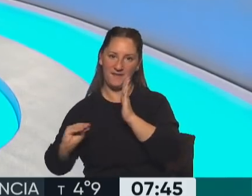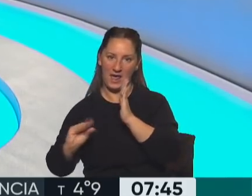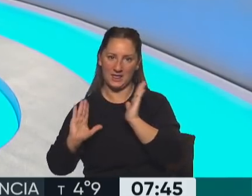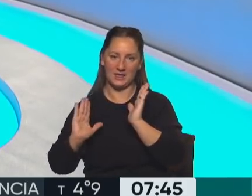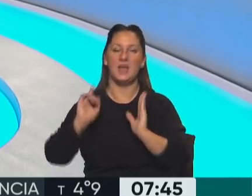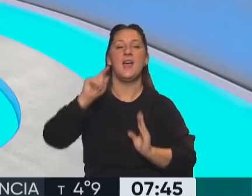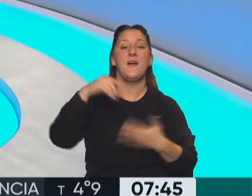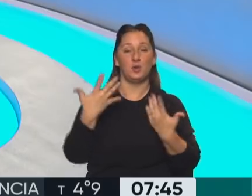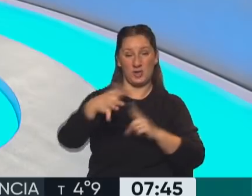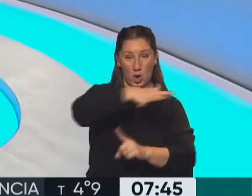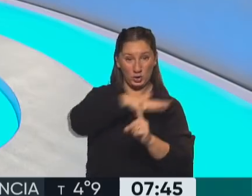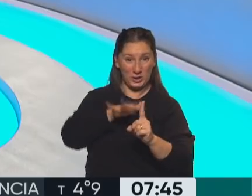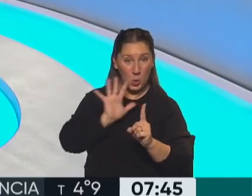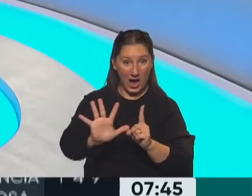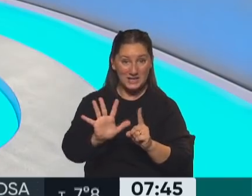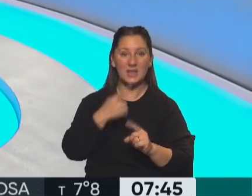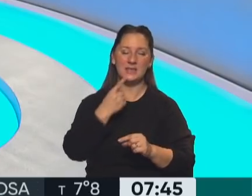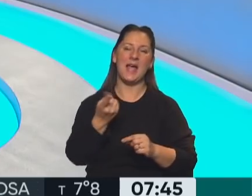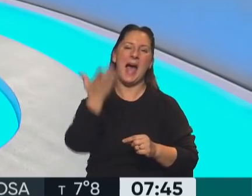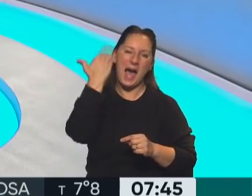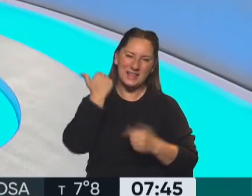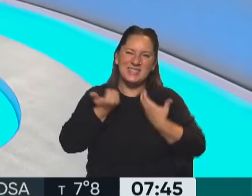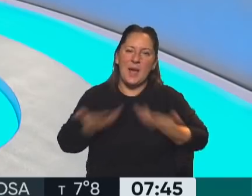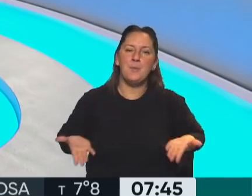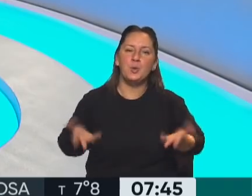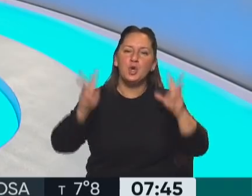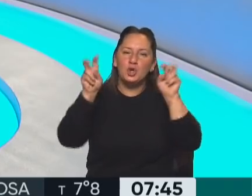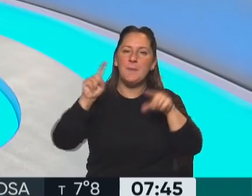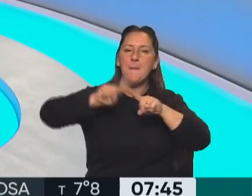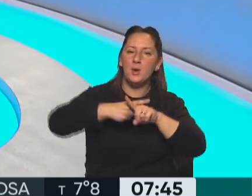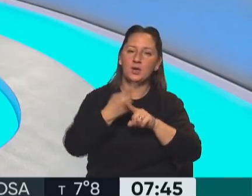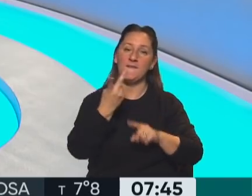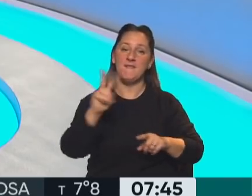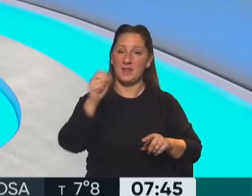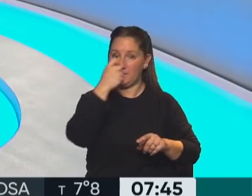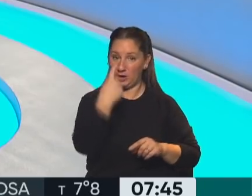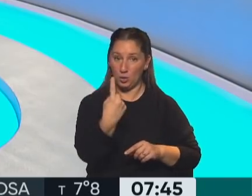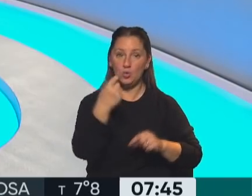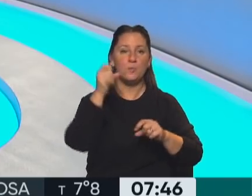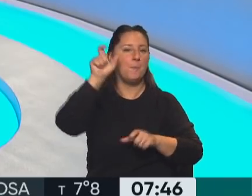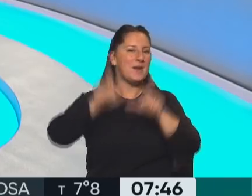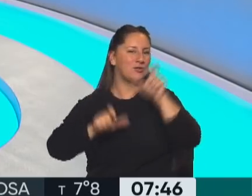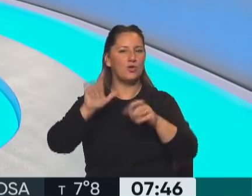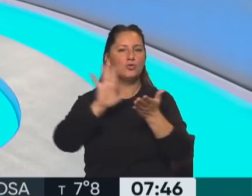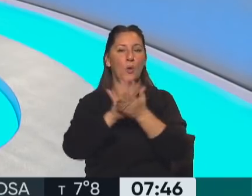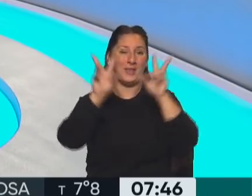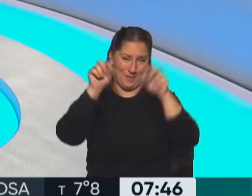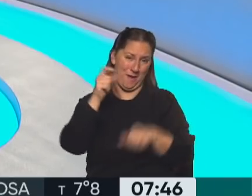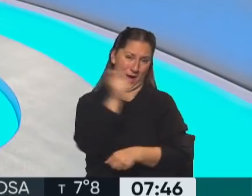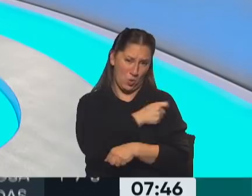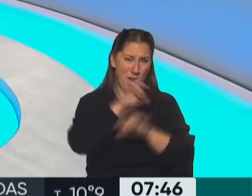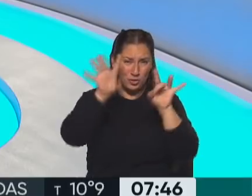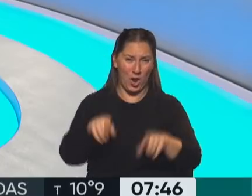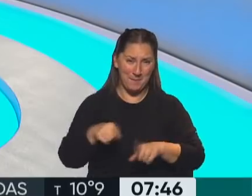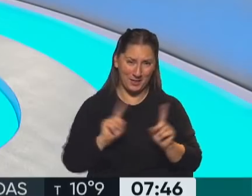este contexto hay que decir que por un lado hubo un uso político en el año 2021, no solamente de toda la cuestión relacionada con las vacunas,